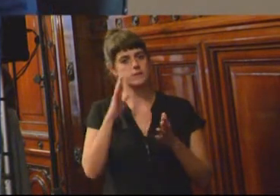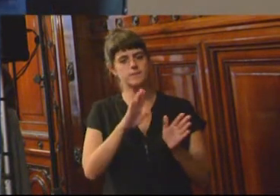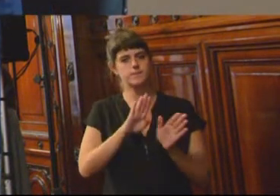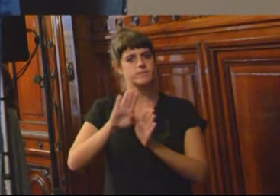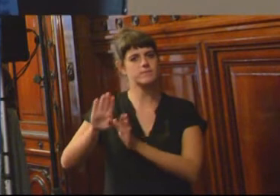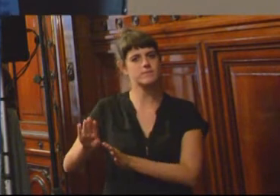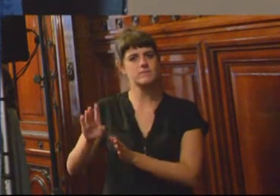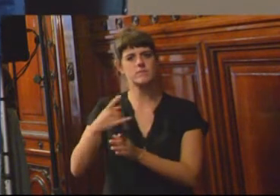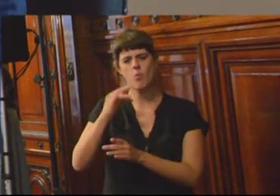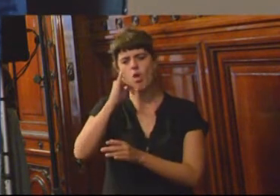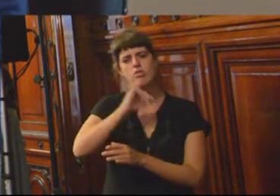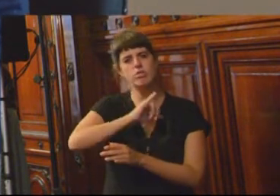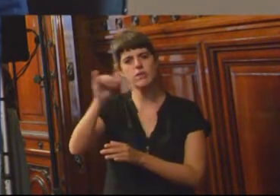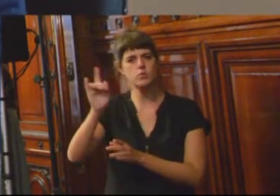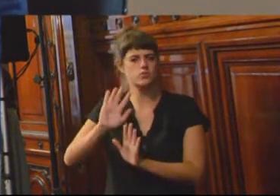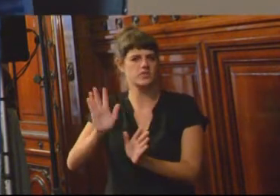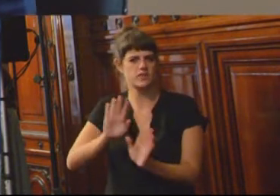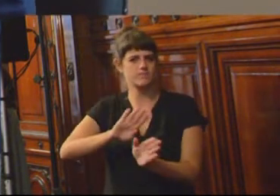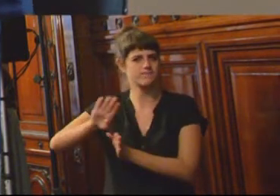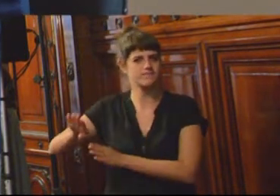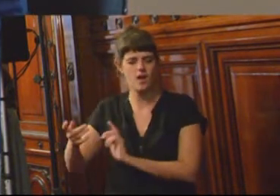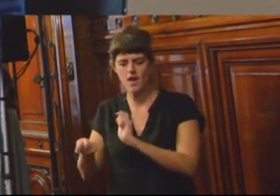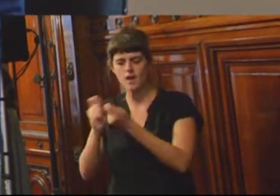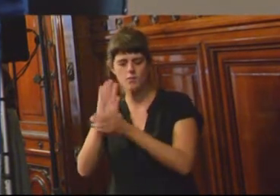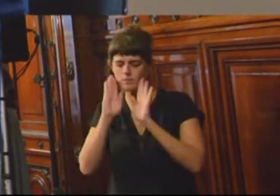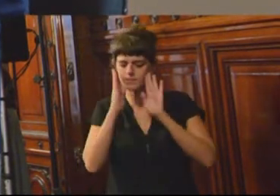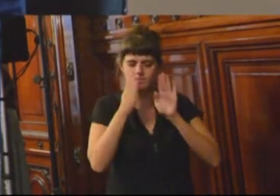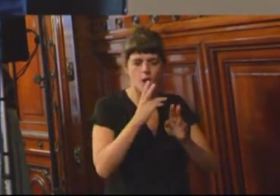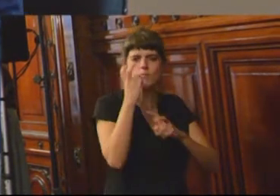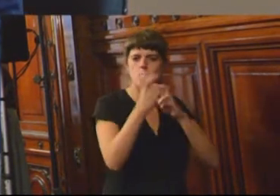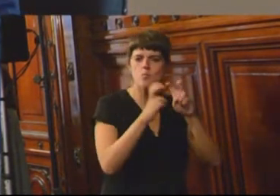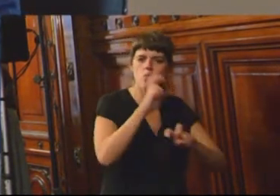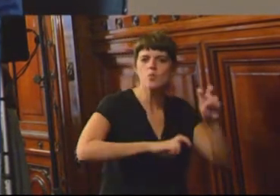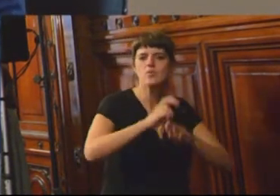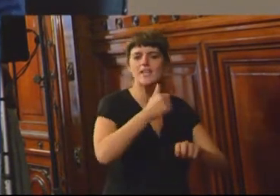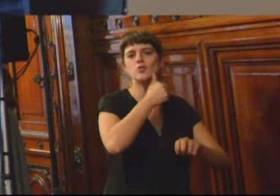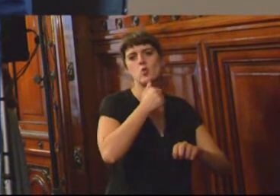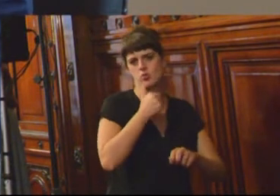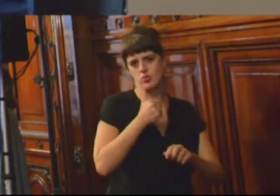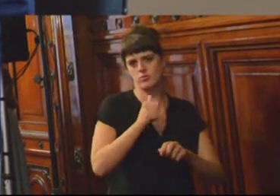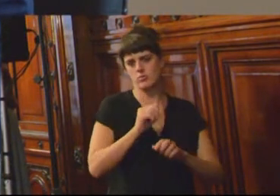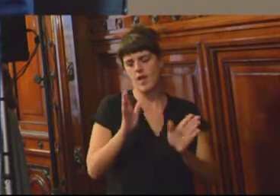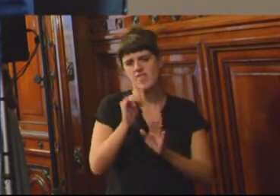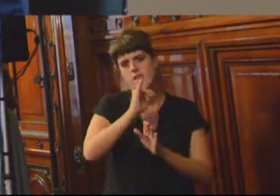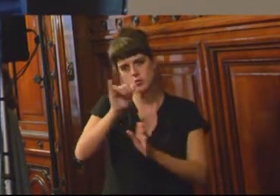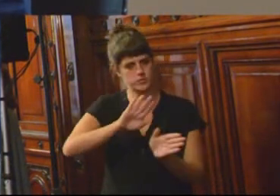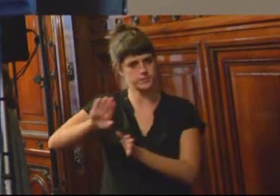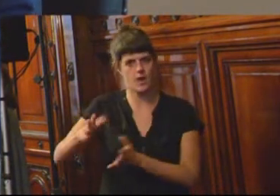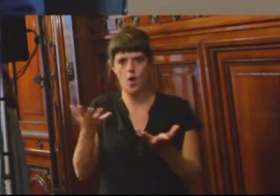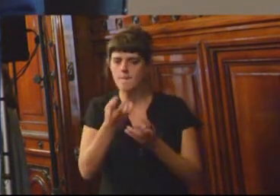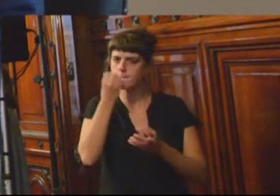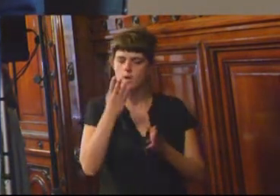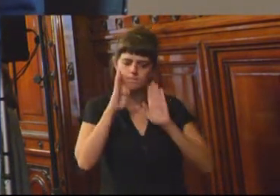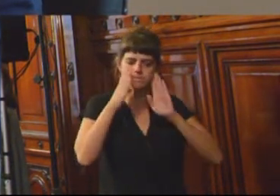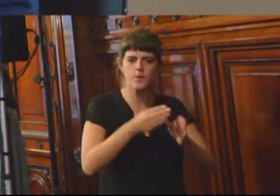la denuncia en los informes hacia la solución o las soluciones. Entonces, ahí coloco como posibilidad